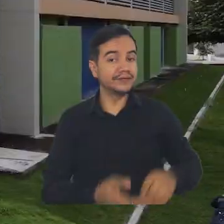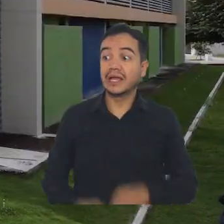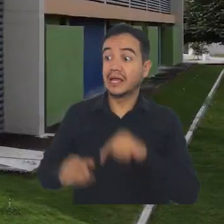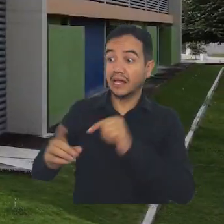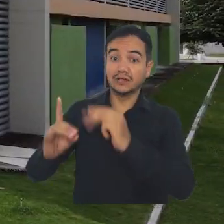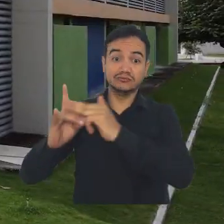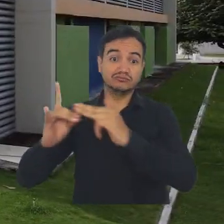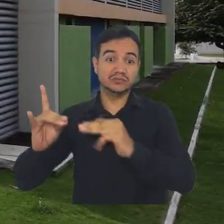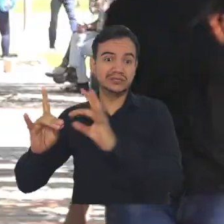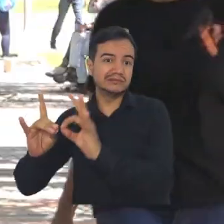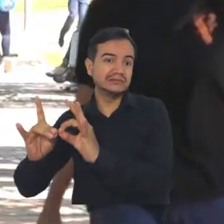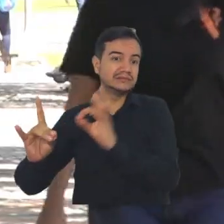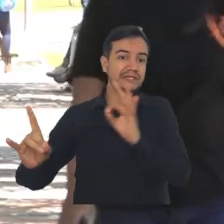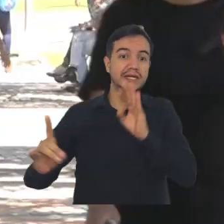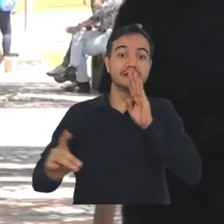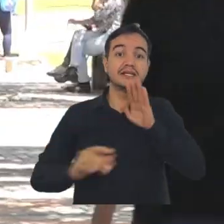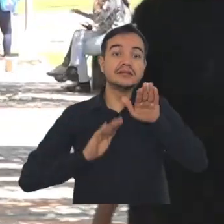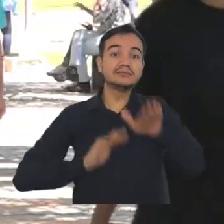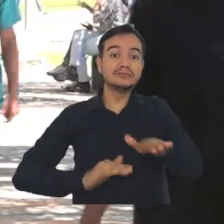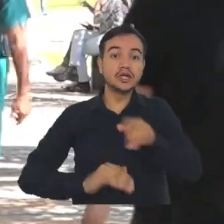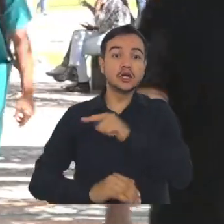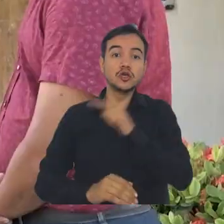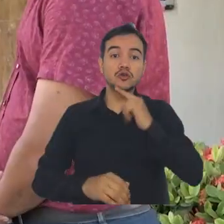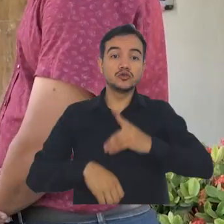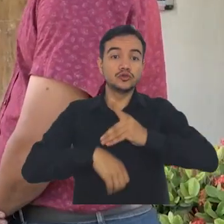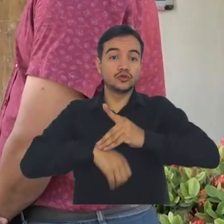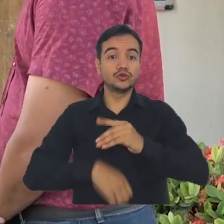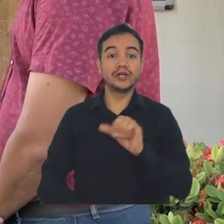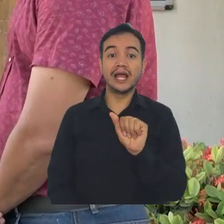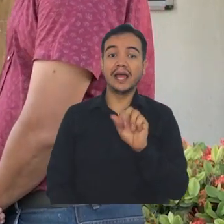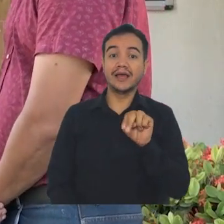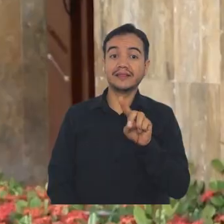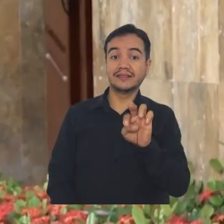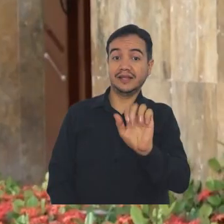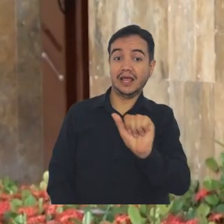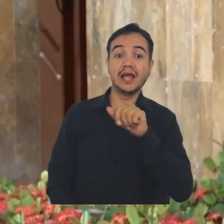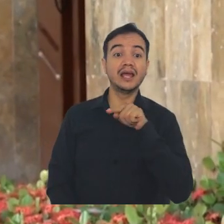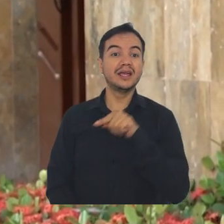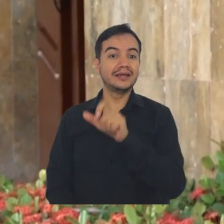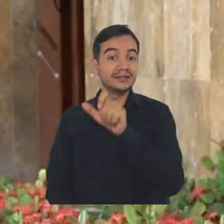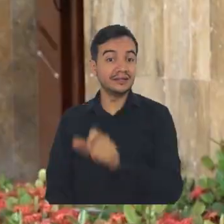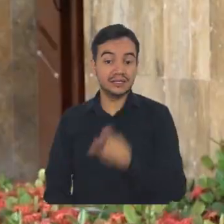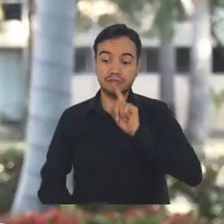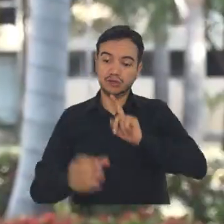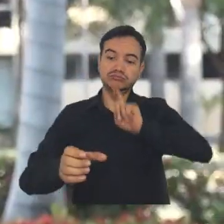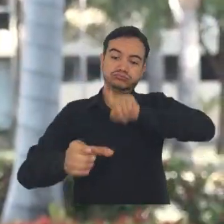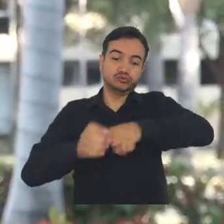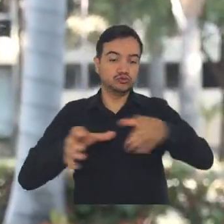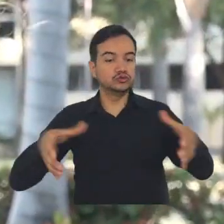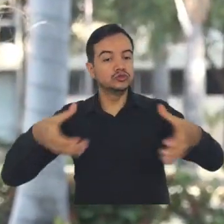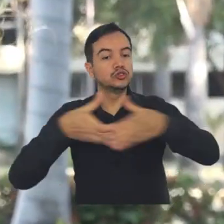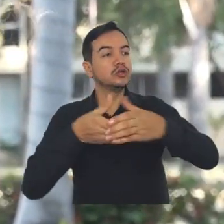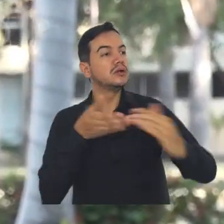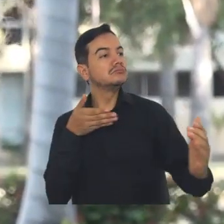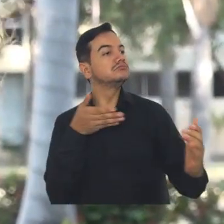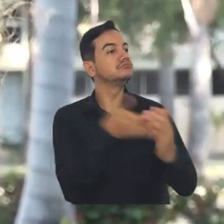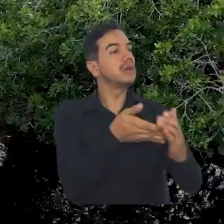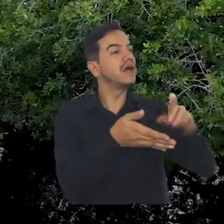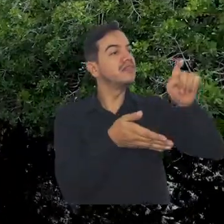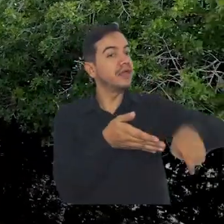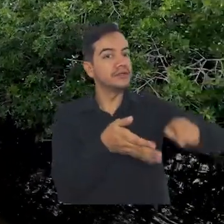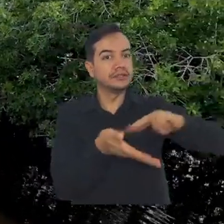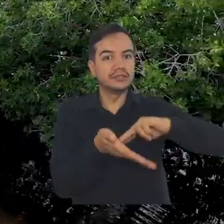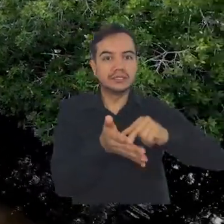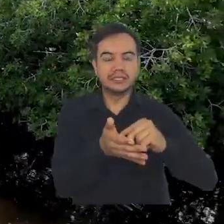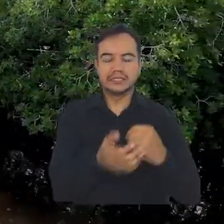La Alma Mater se vio representada por la doctora Andrea Cardoso Díaz, profesora de planta y quien hizo parte del grupo de accionantes